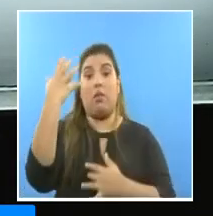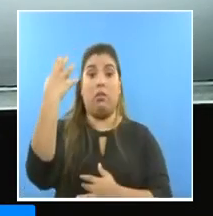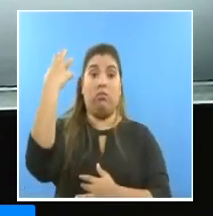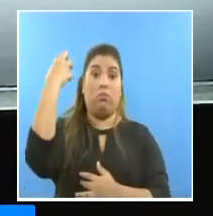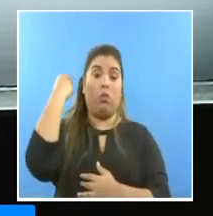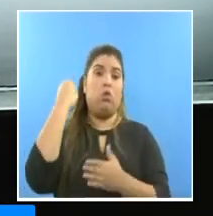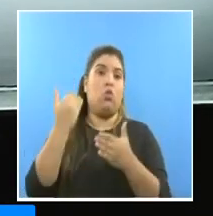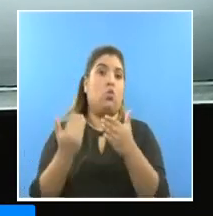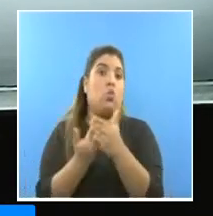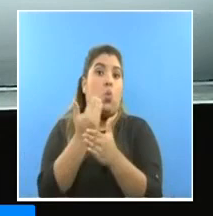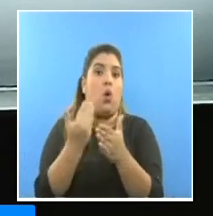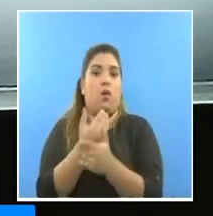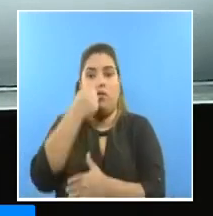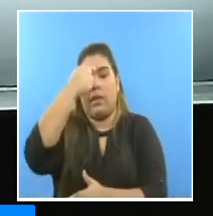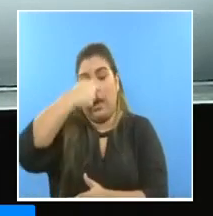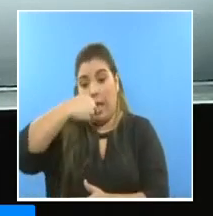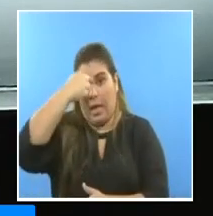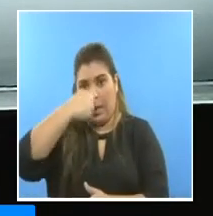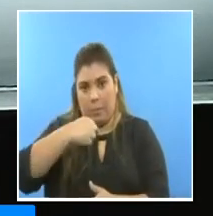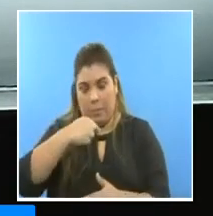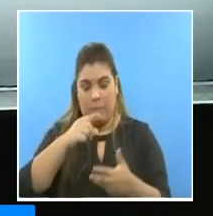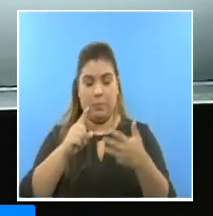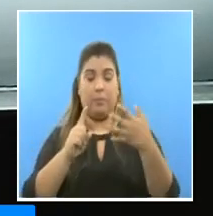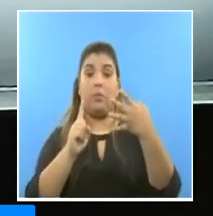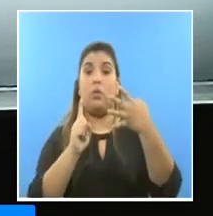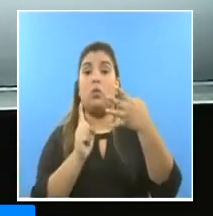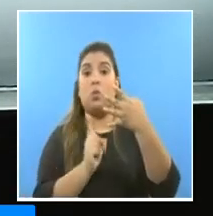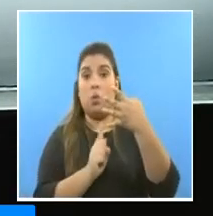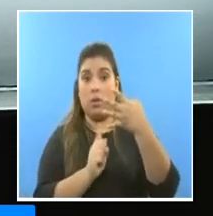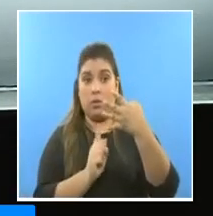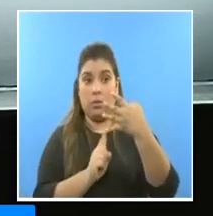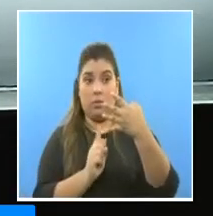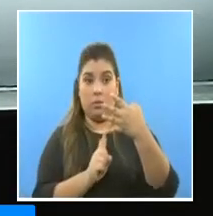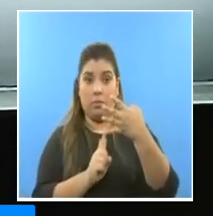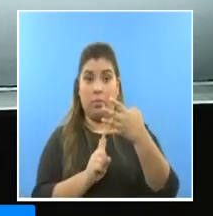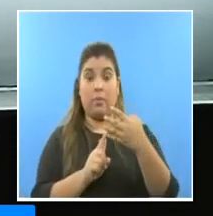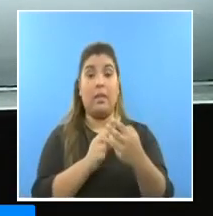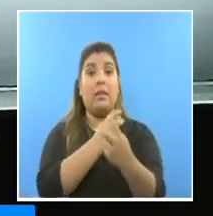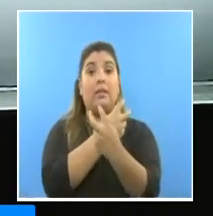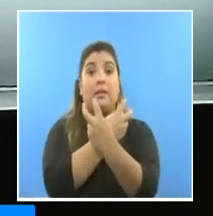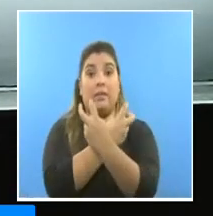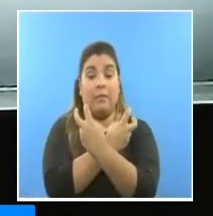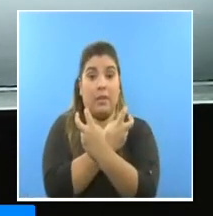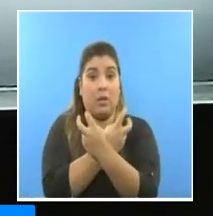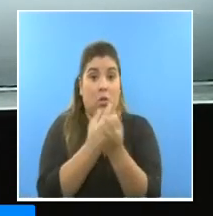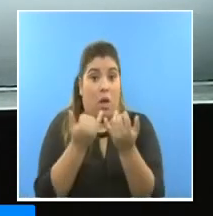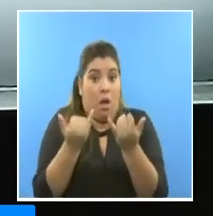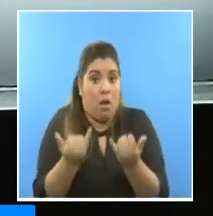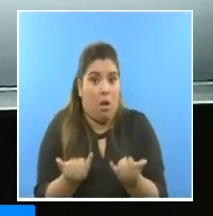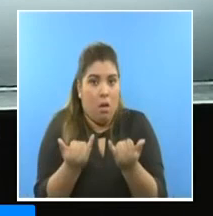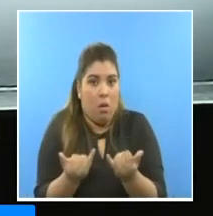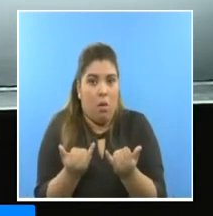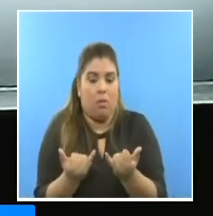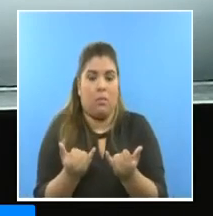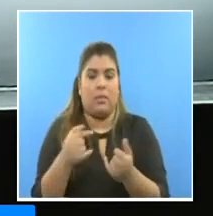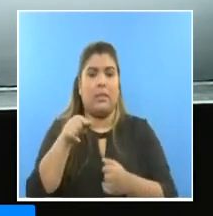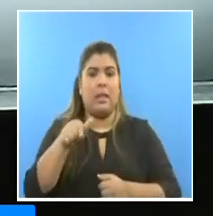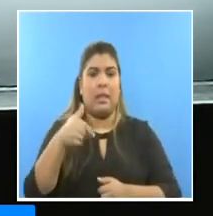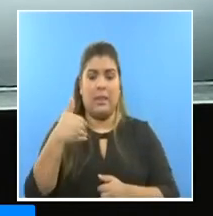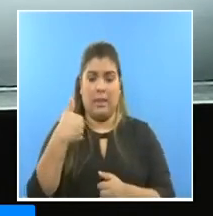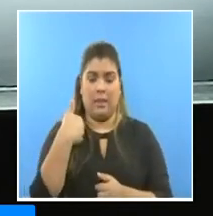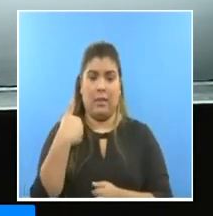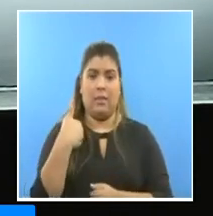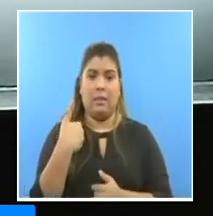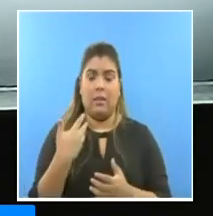virus nuevos de la gripe cuatro el virus en estos momentos es el que está